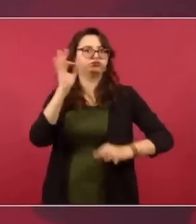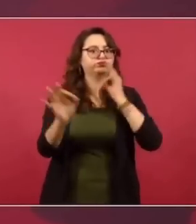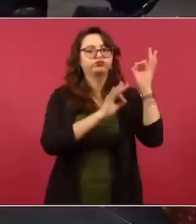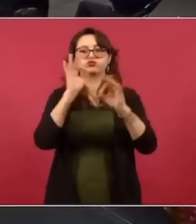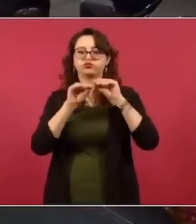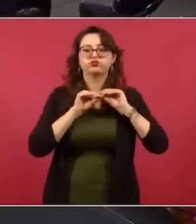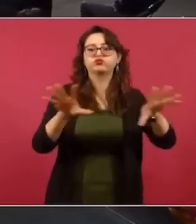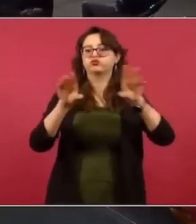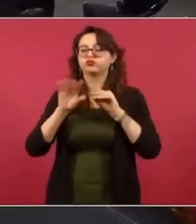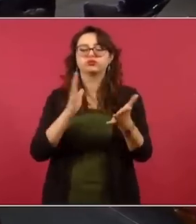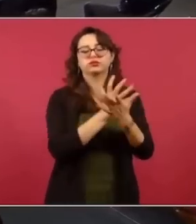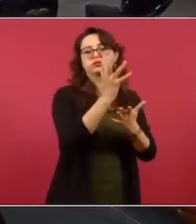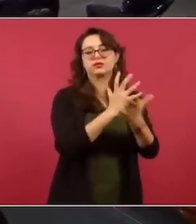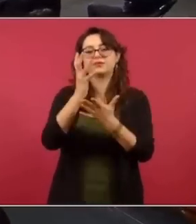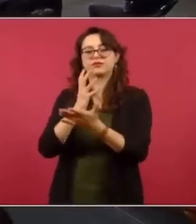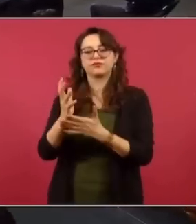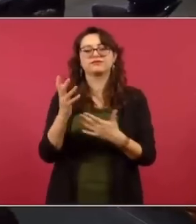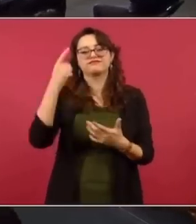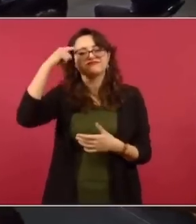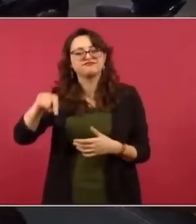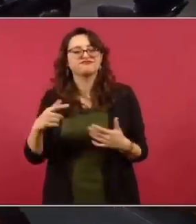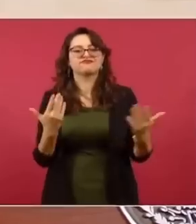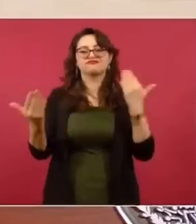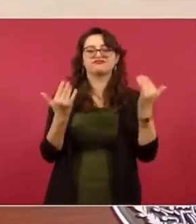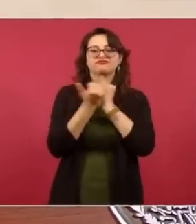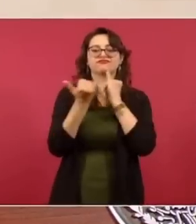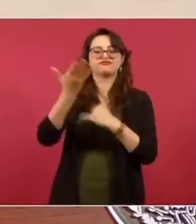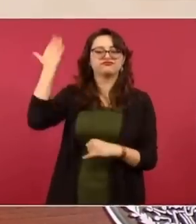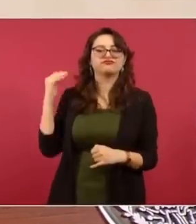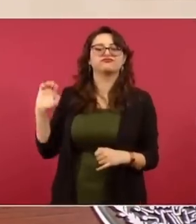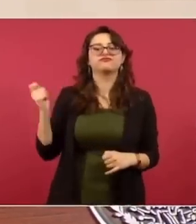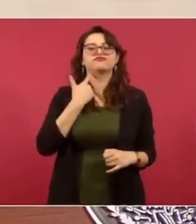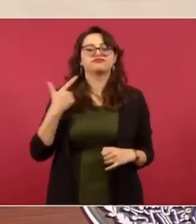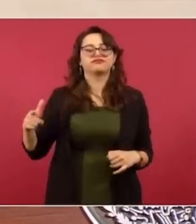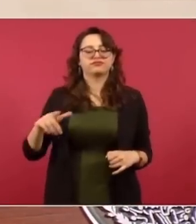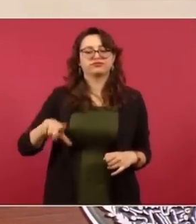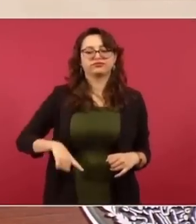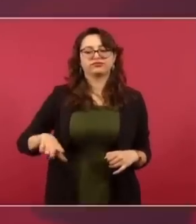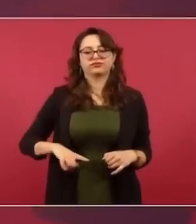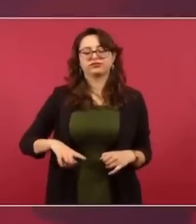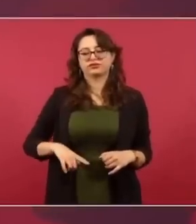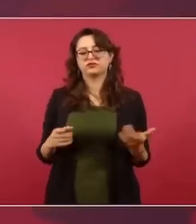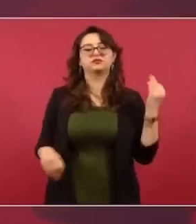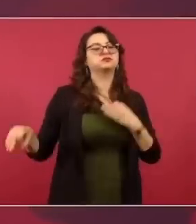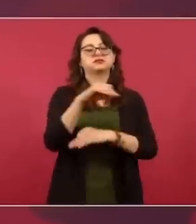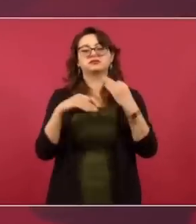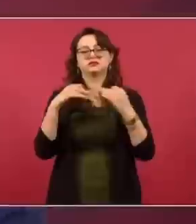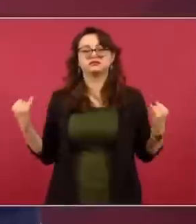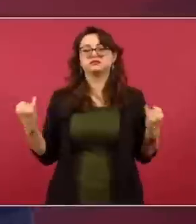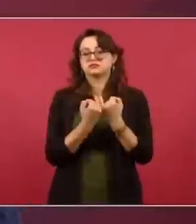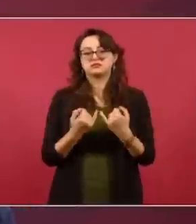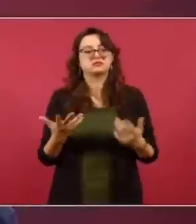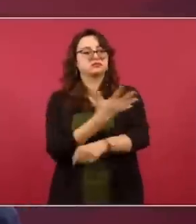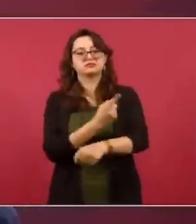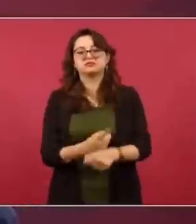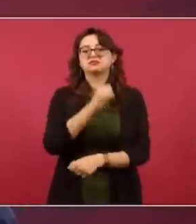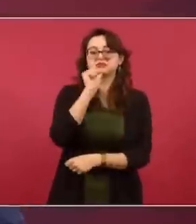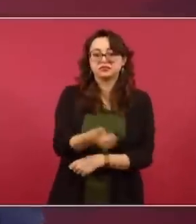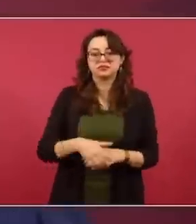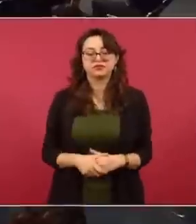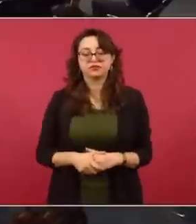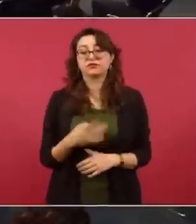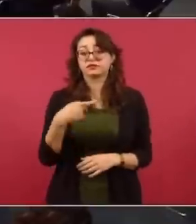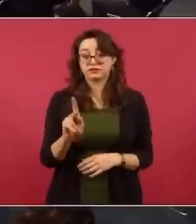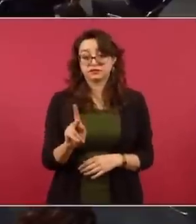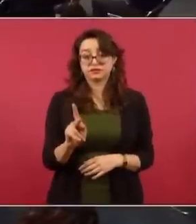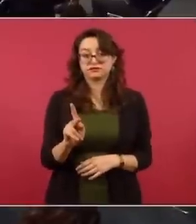de esta forma igualarnos. Es decir, todos son iguales, es lo mismo, no hay honestidad. Sin